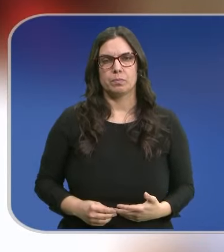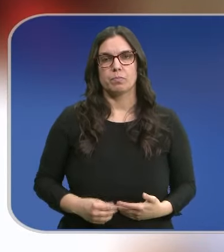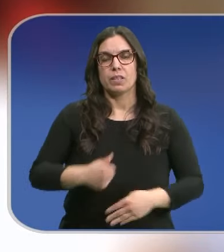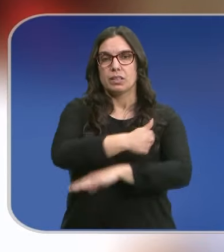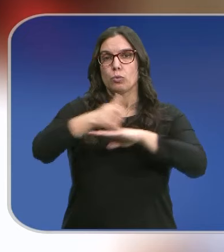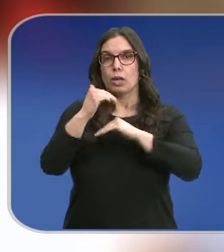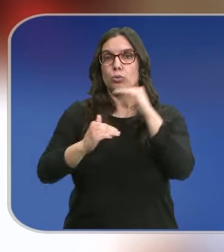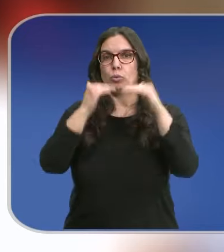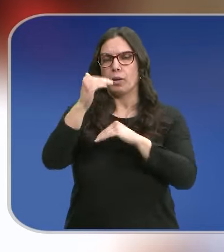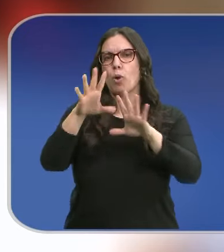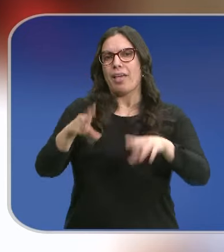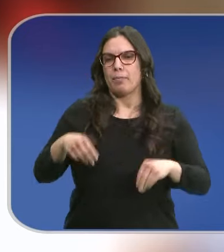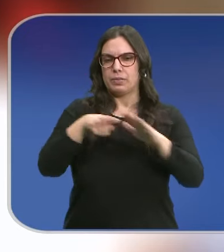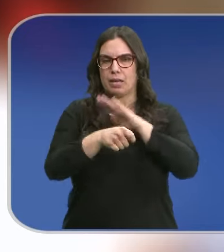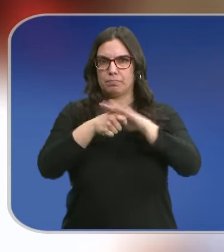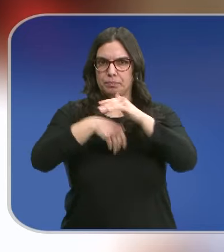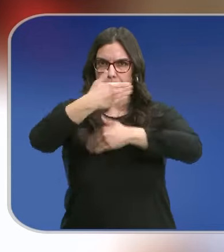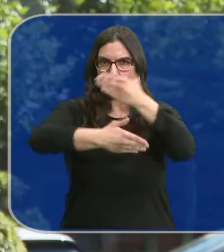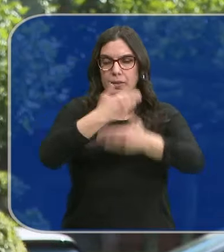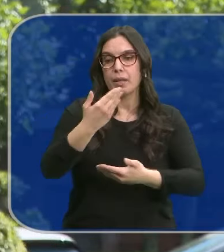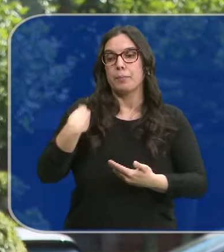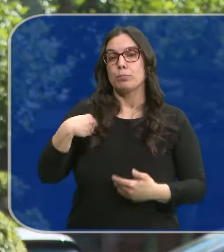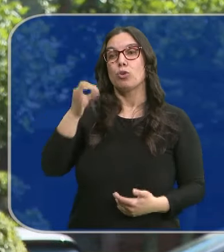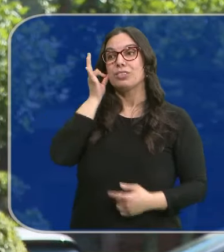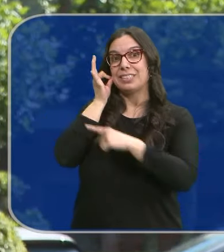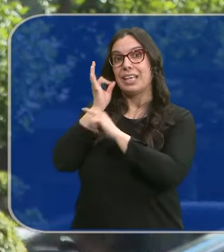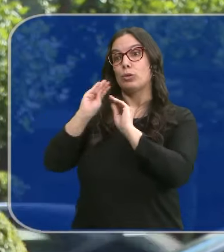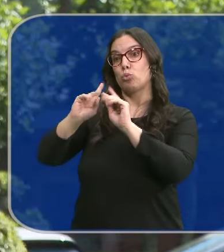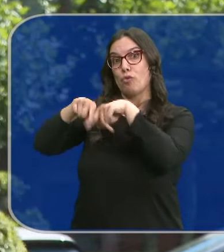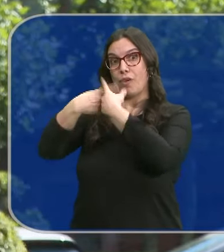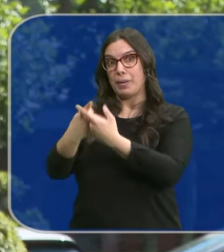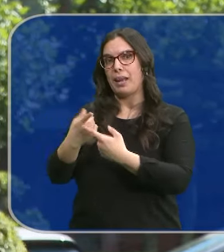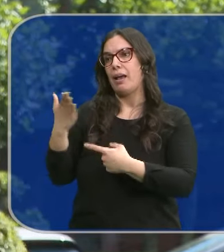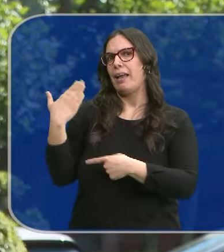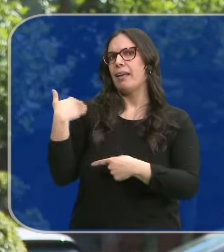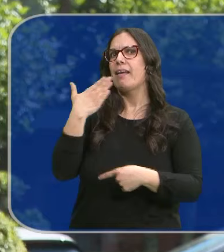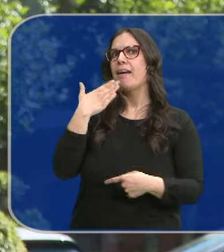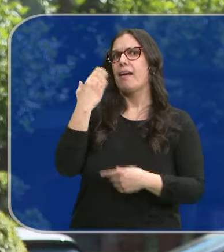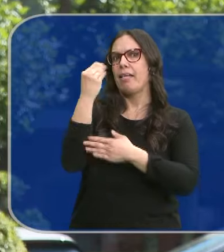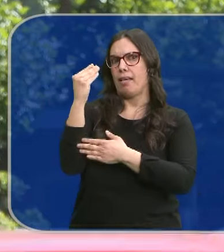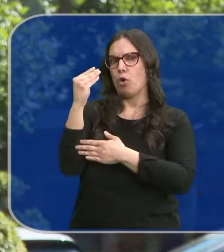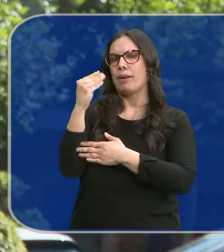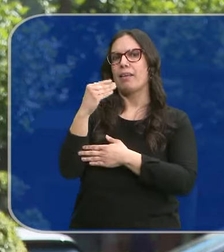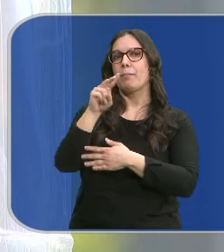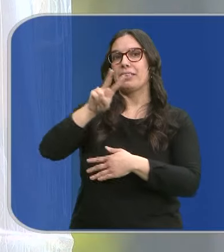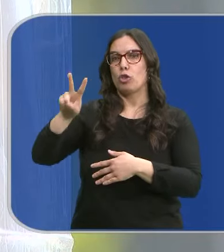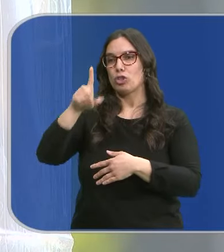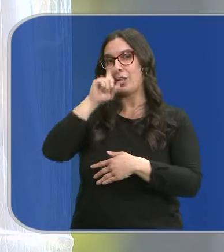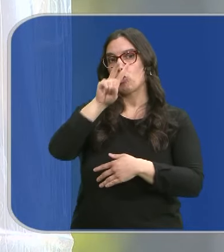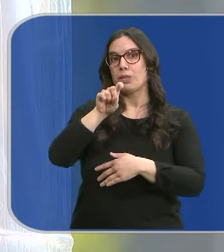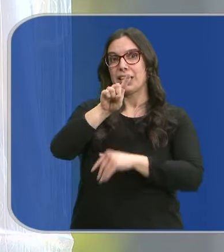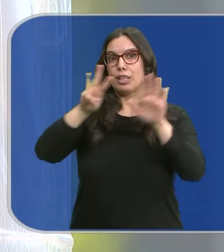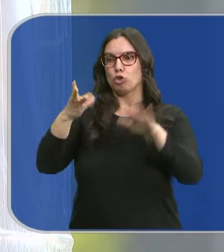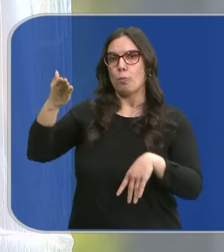El Tribunal Supremo ha admitido a trámite el recurso presentado por la familia de Lucía del Mazo, la joven de 22 años que murió en Aranda de Duero en 2018